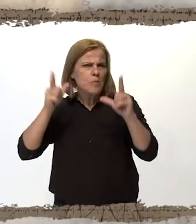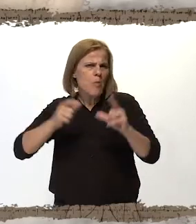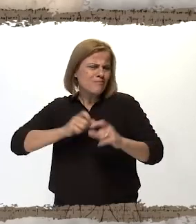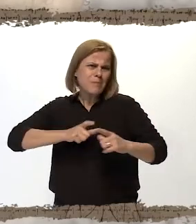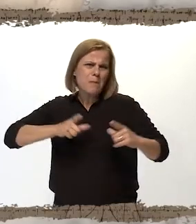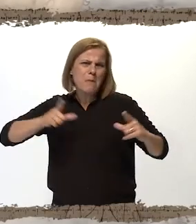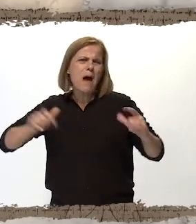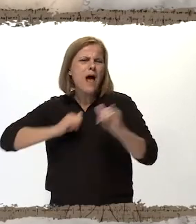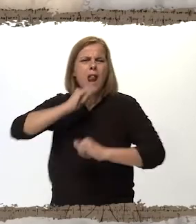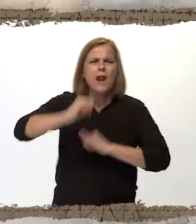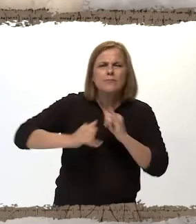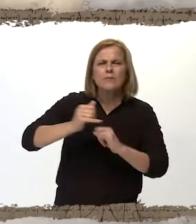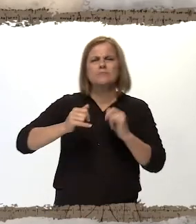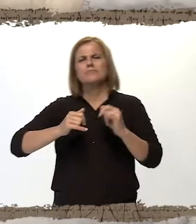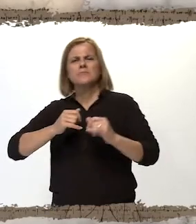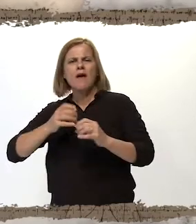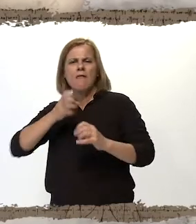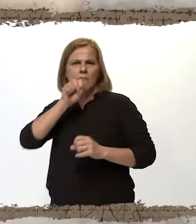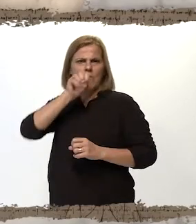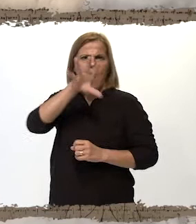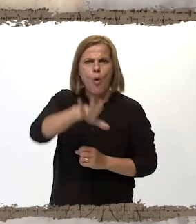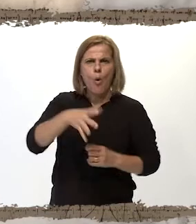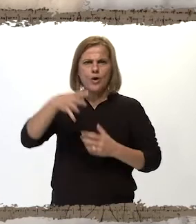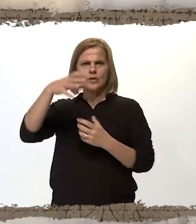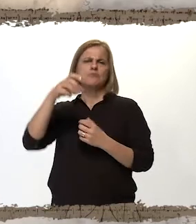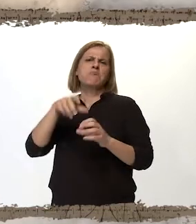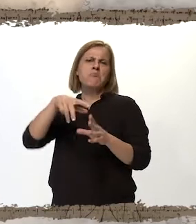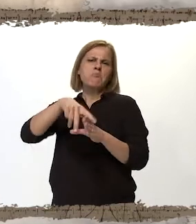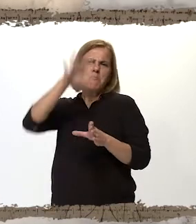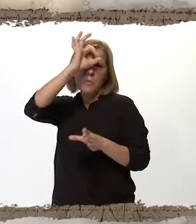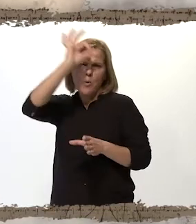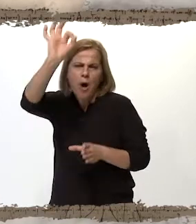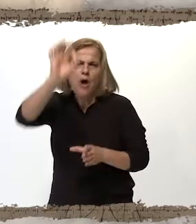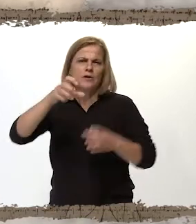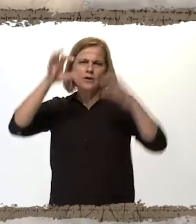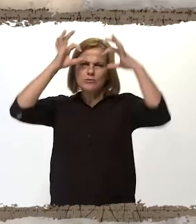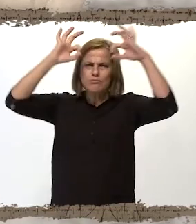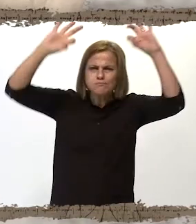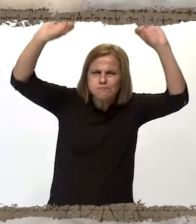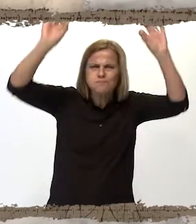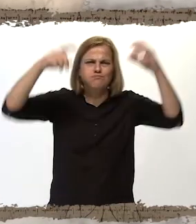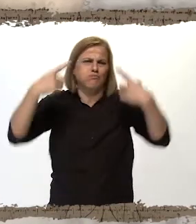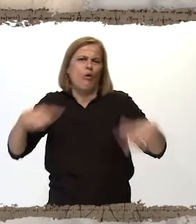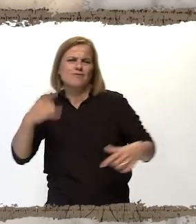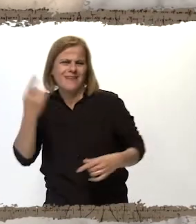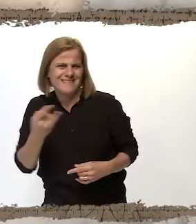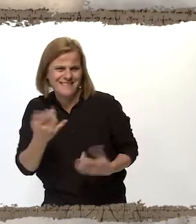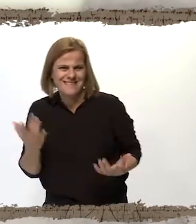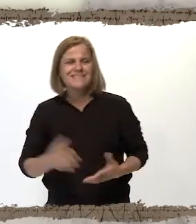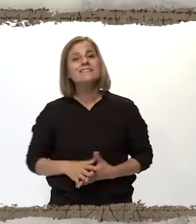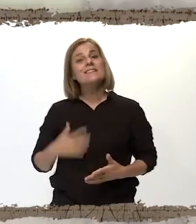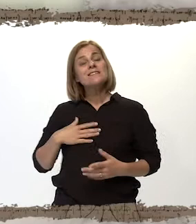desborda de relatos y fábulas sobre dragones, minotauros, unicornios y demás criaturas ficticias.